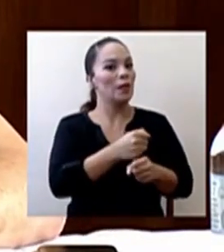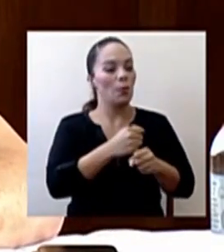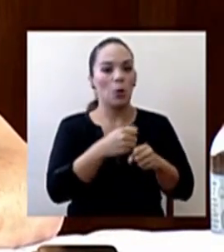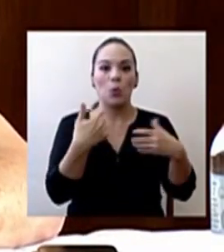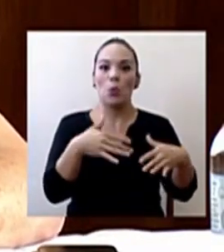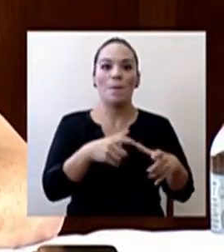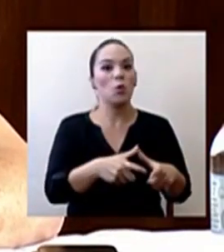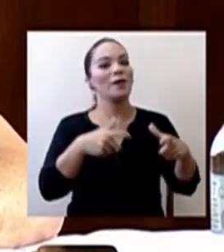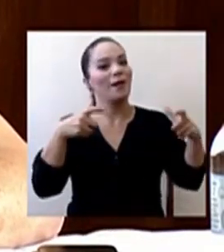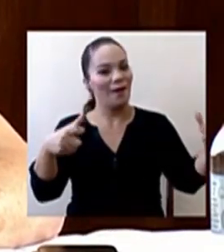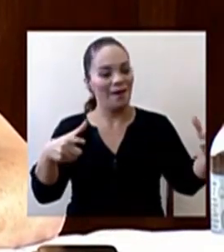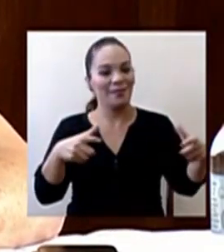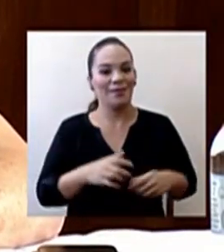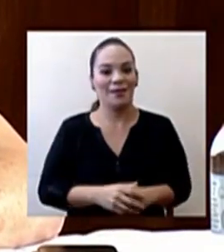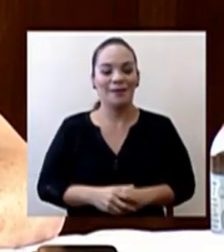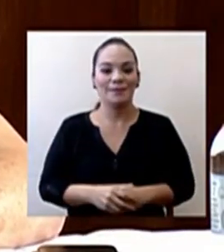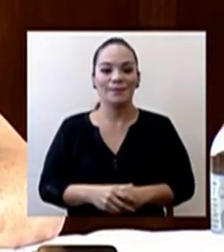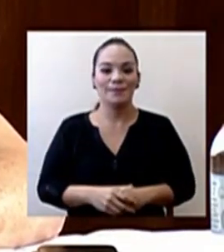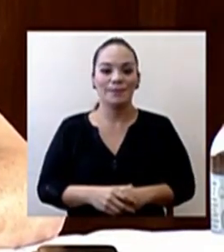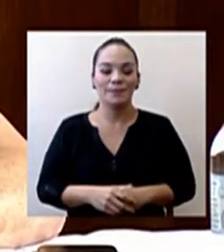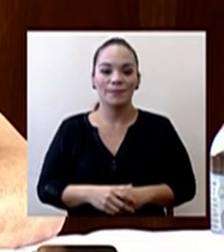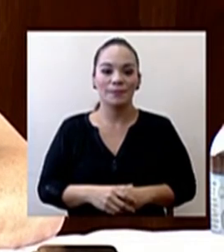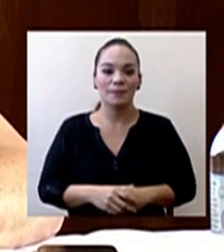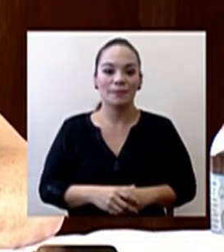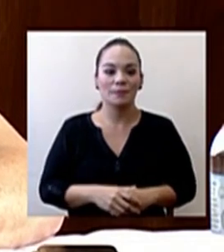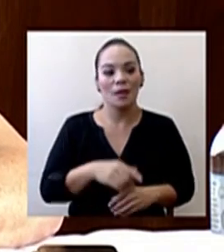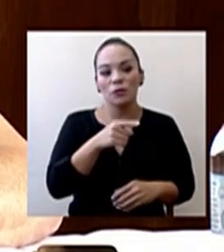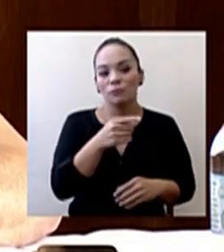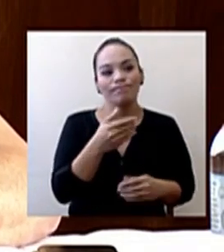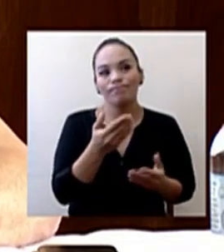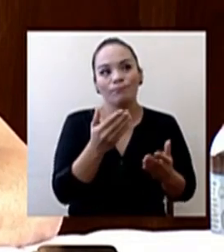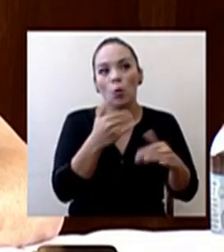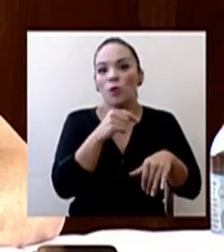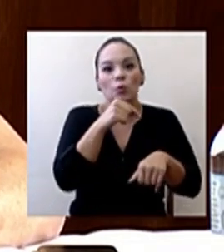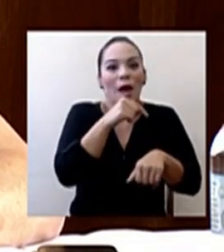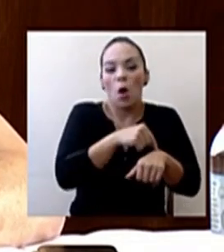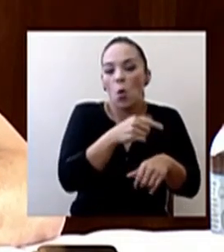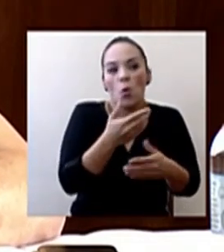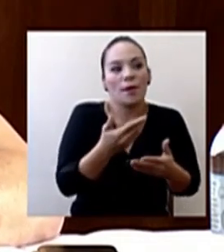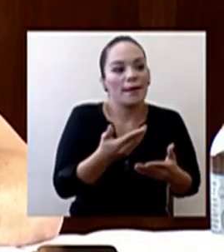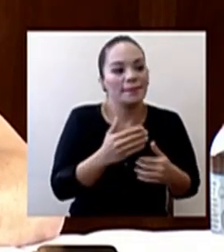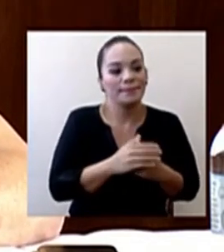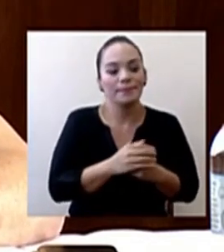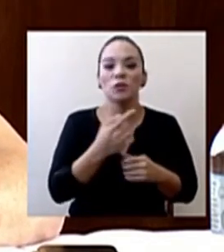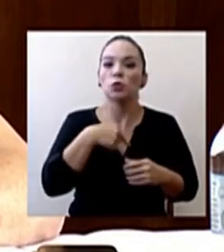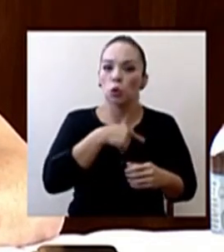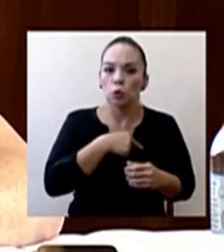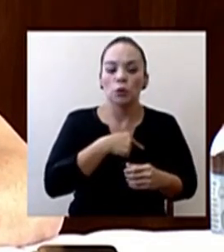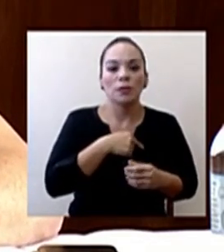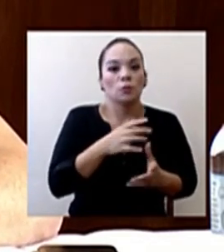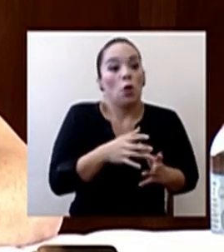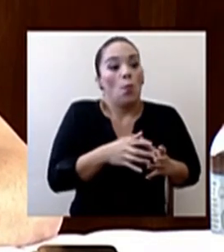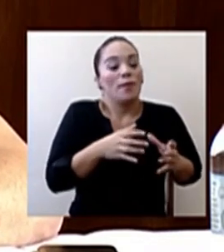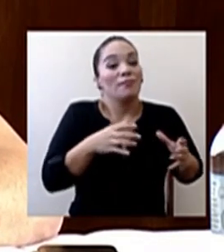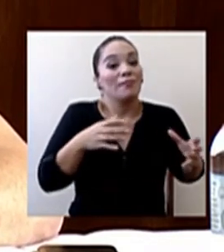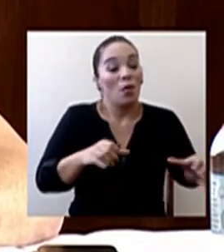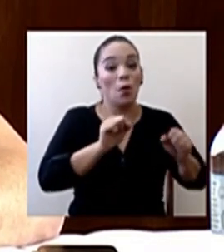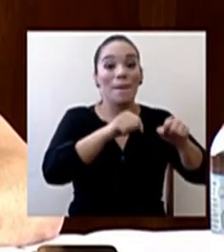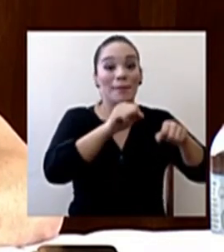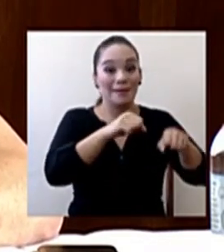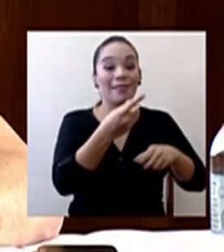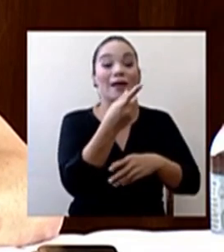no tiene hora porque hemos aumentado la capacidad diagnóstica,